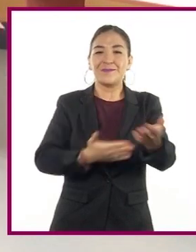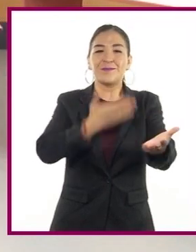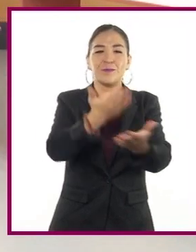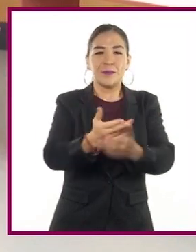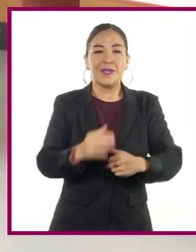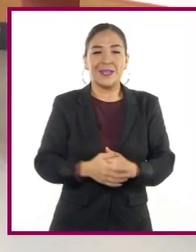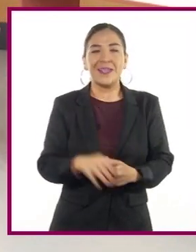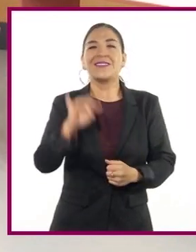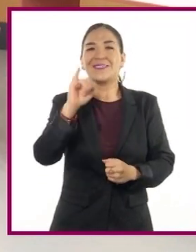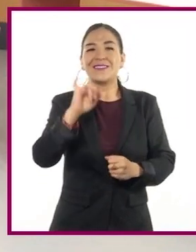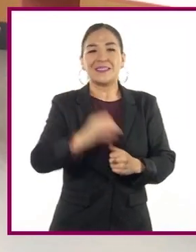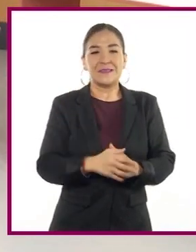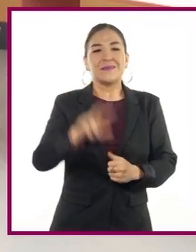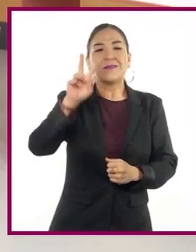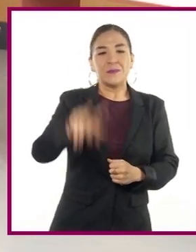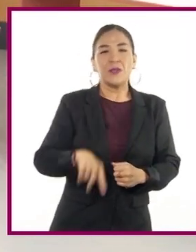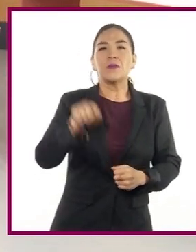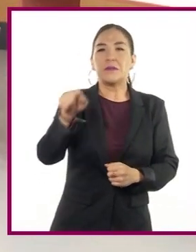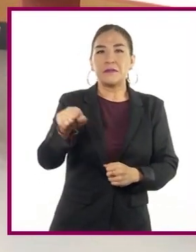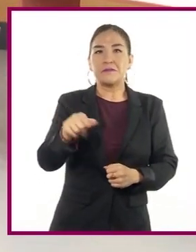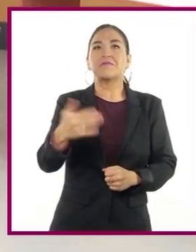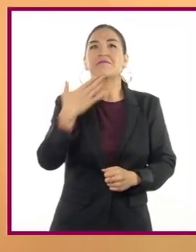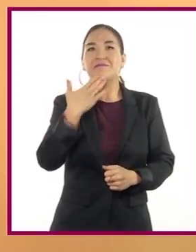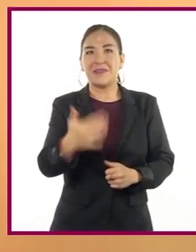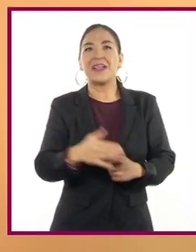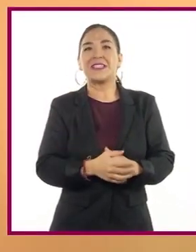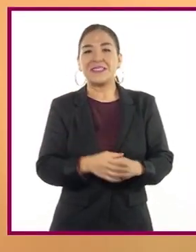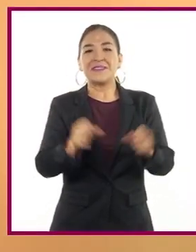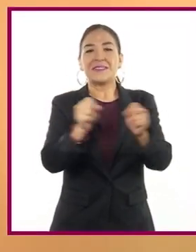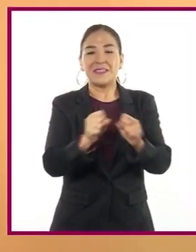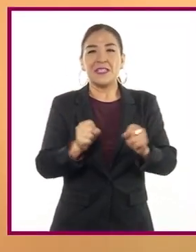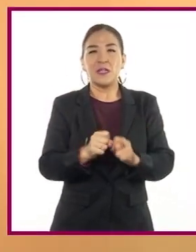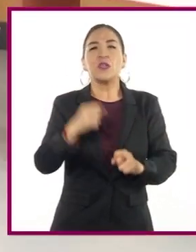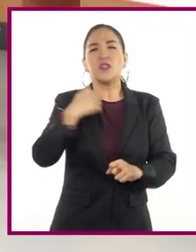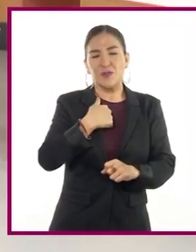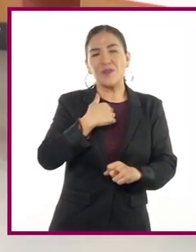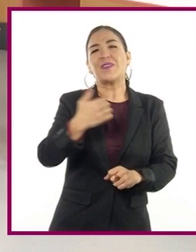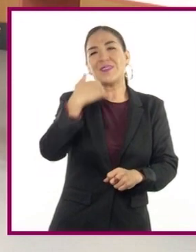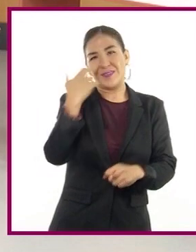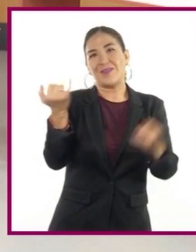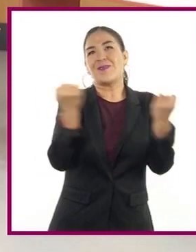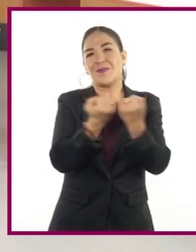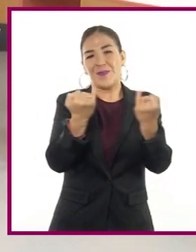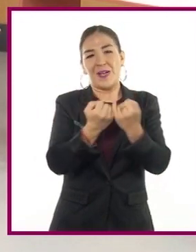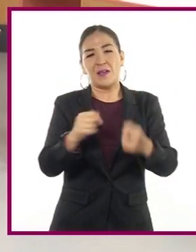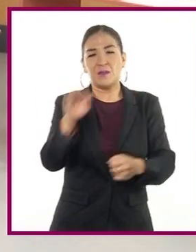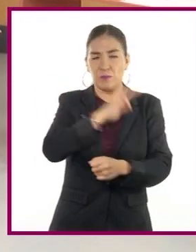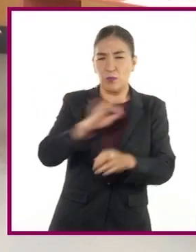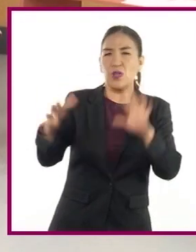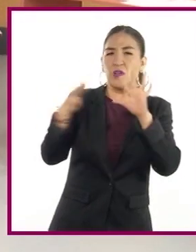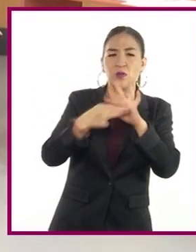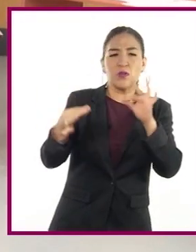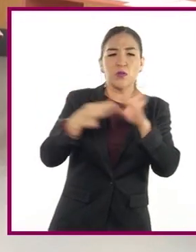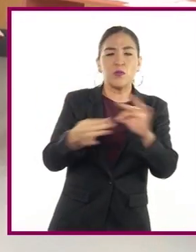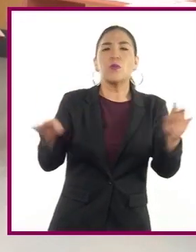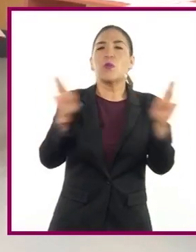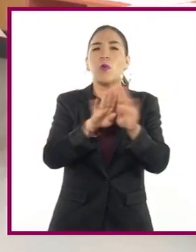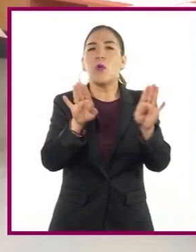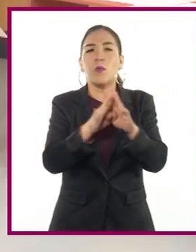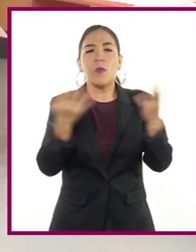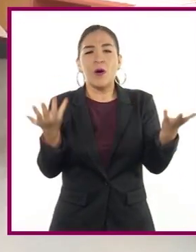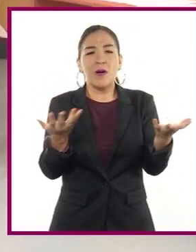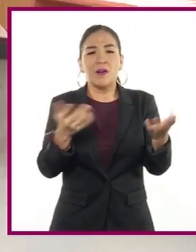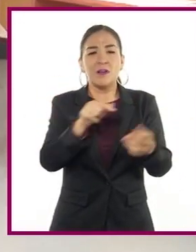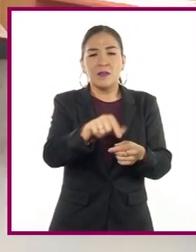Sí, la verdad es que te quedó genial. Incluso yo quiero una. ¿Me podrías explicar cómo se